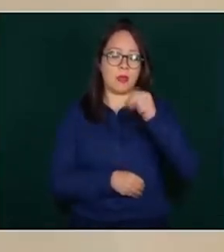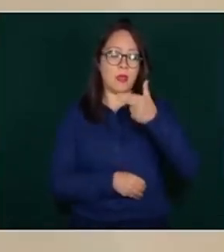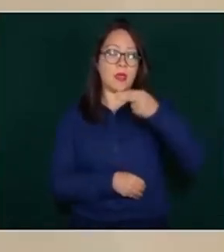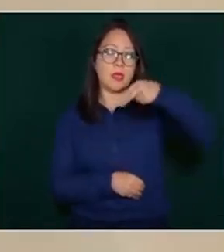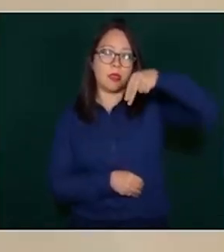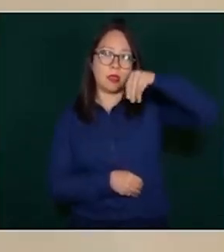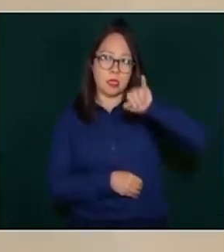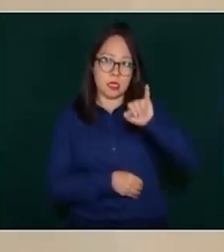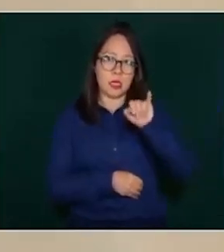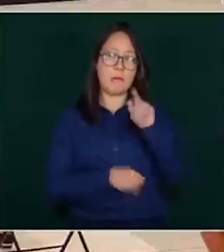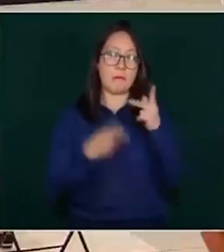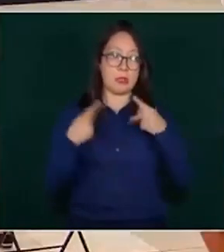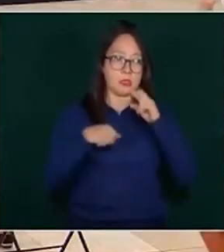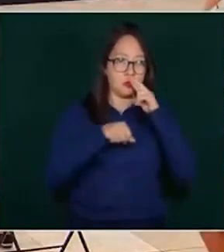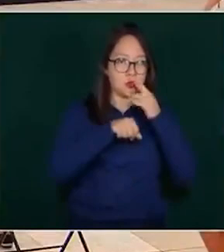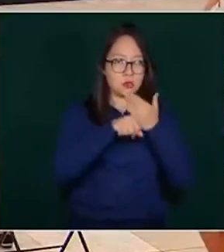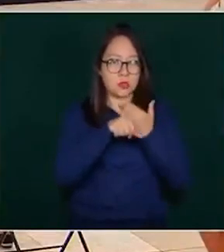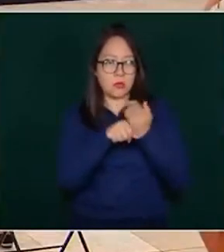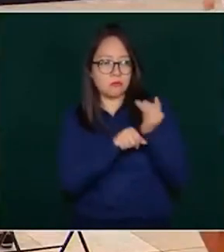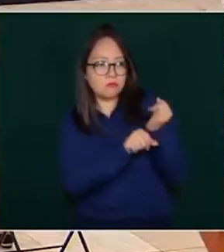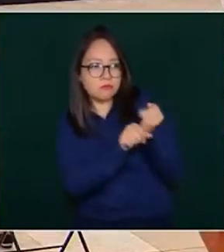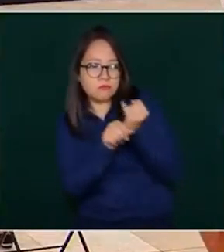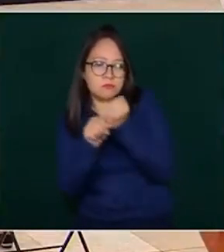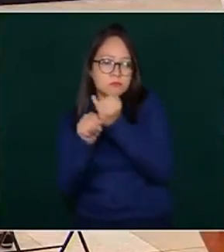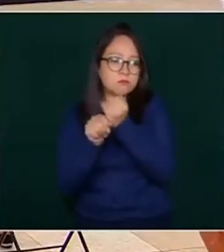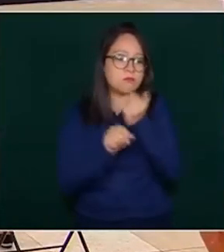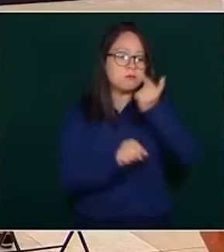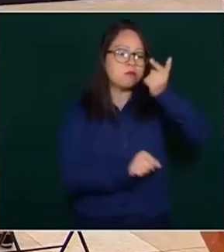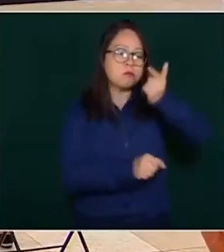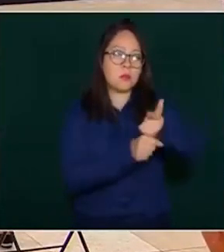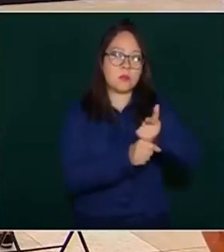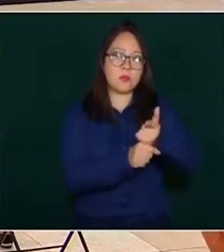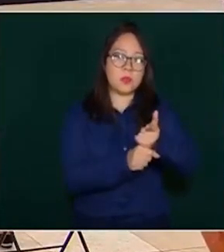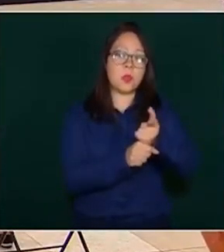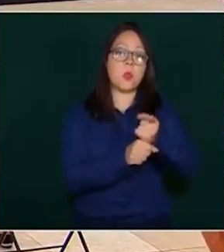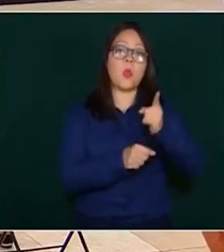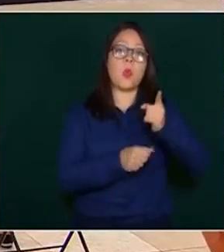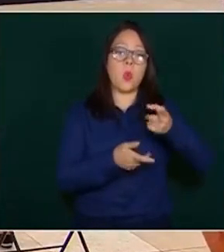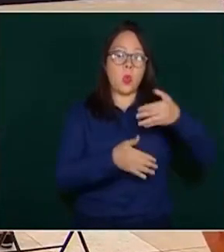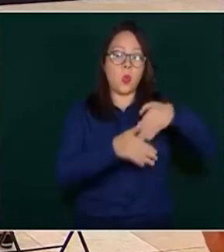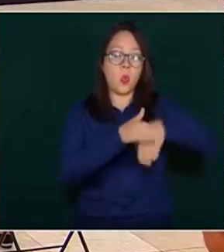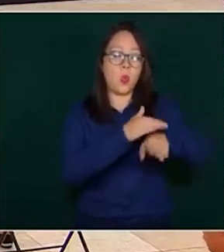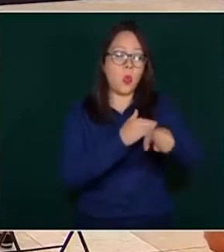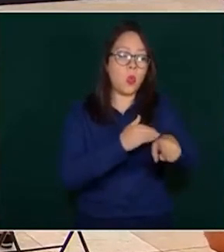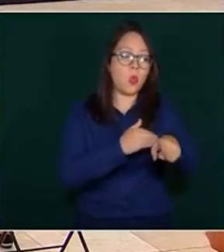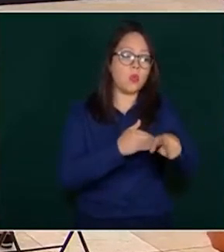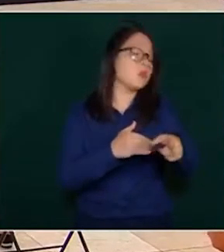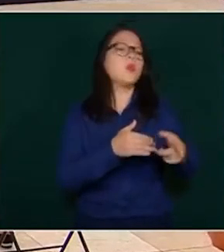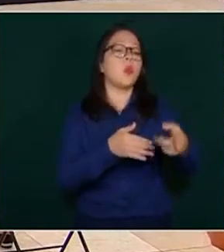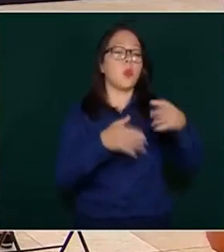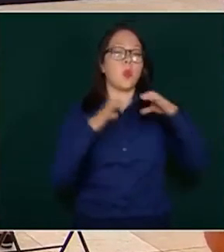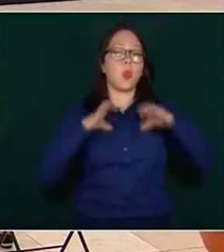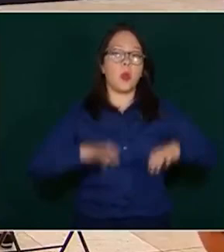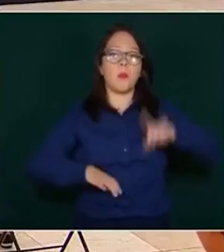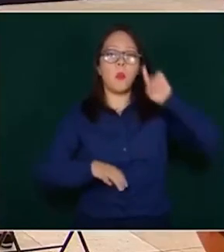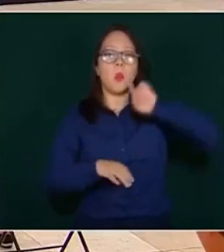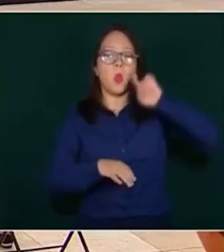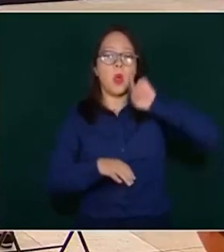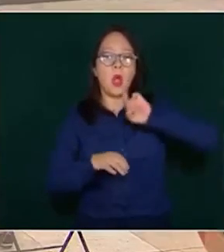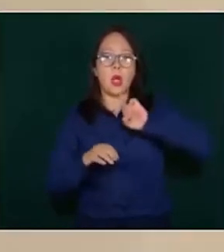asignados al caso han localizado el cuerpo sin vida al interior de una cisterna de agua